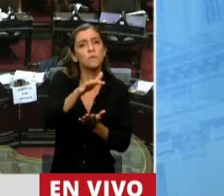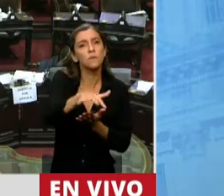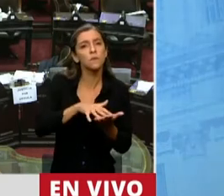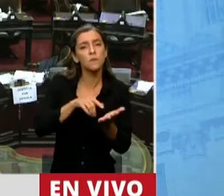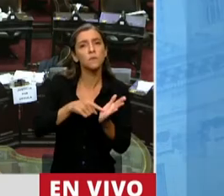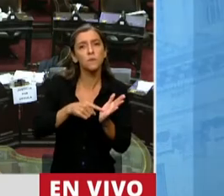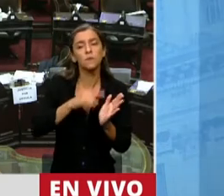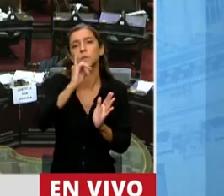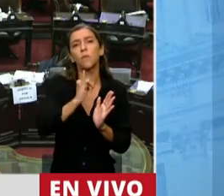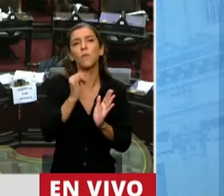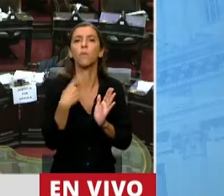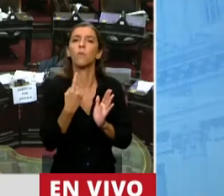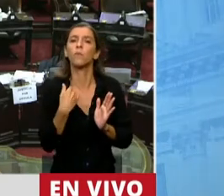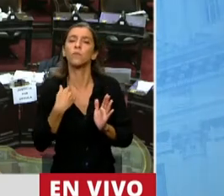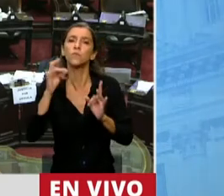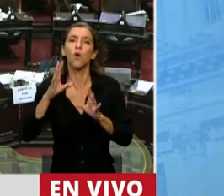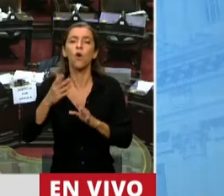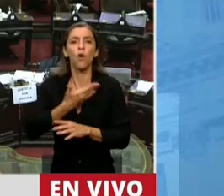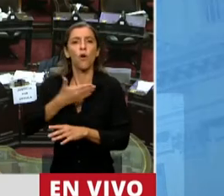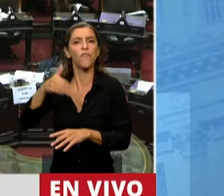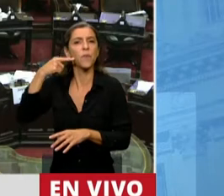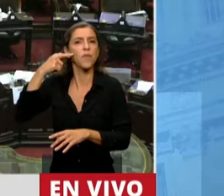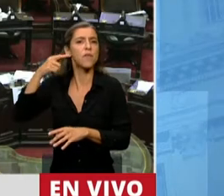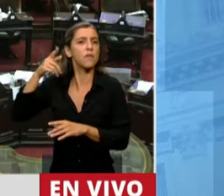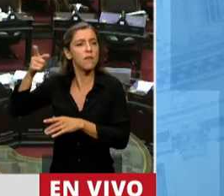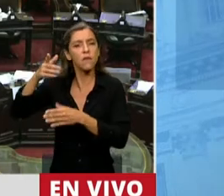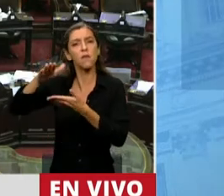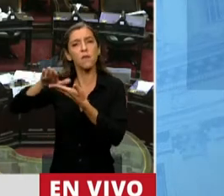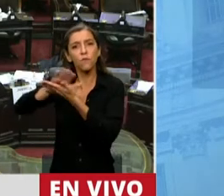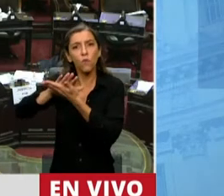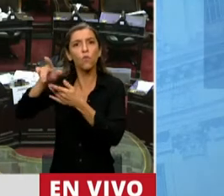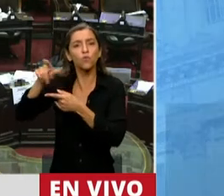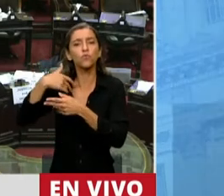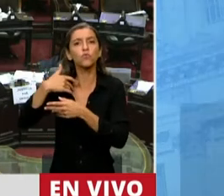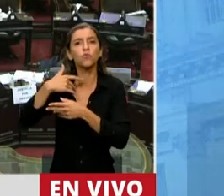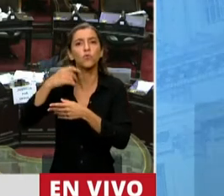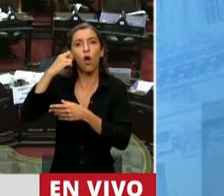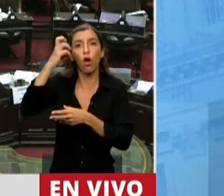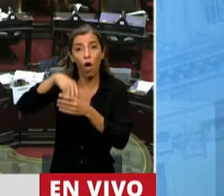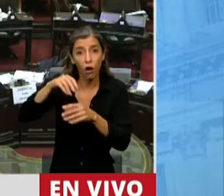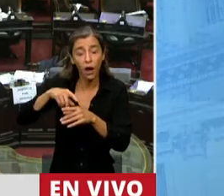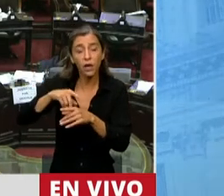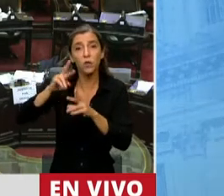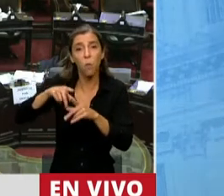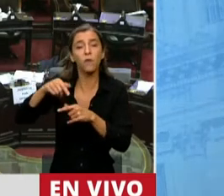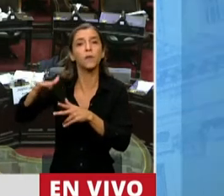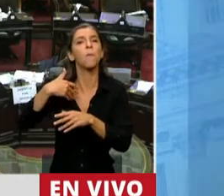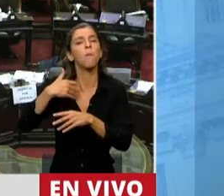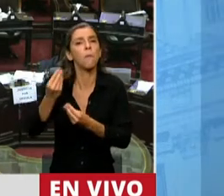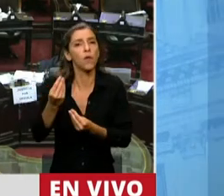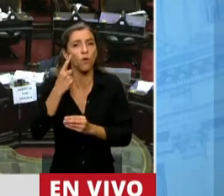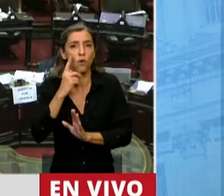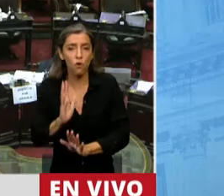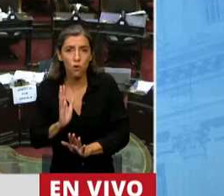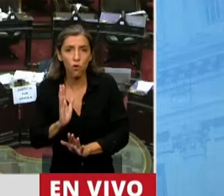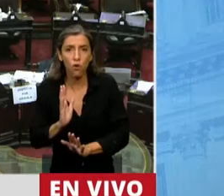la negociación con el Fondo Monetario Internacional sea tratada en el Congreso. Lo tiene que ser también cuando se trata